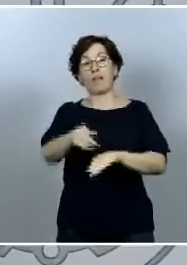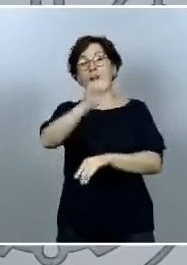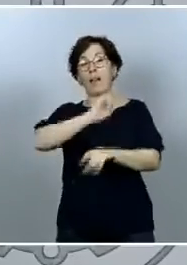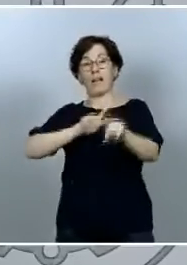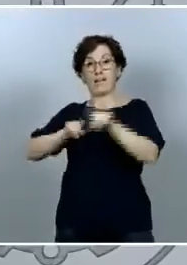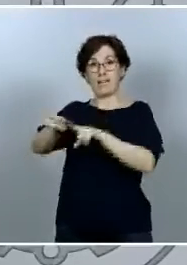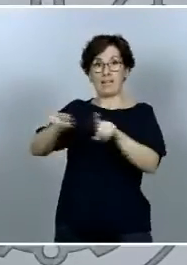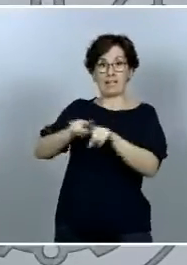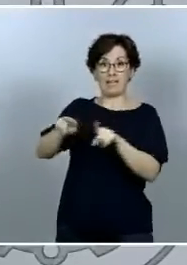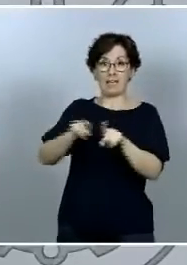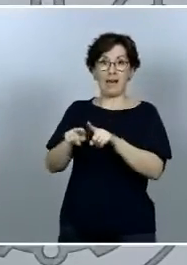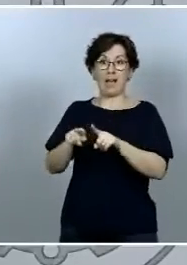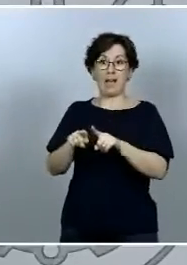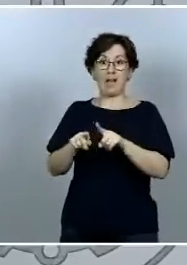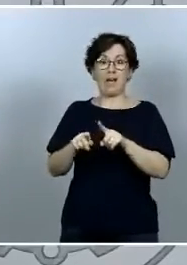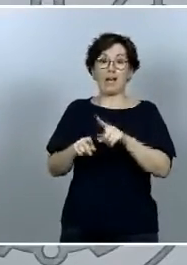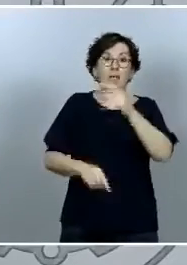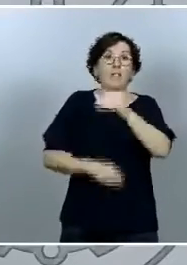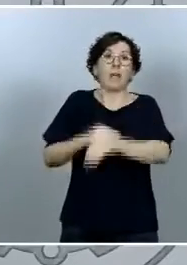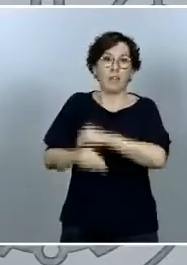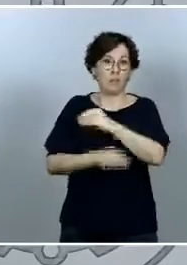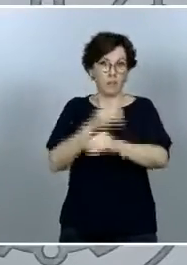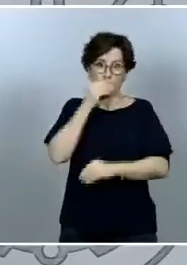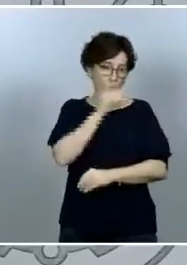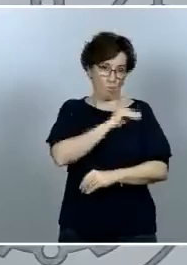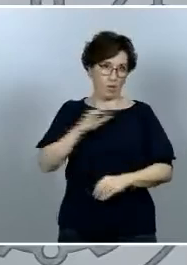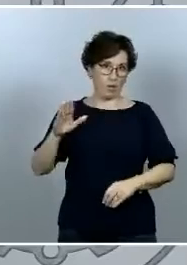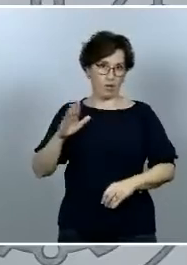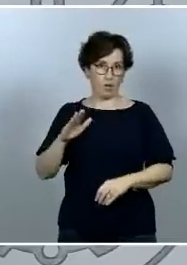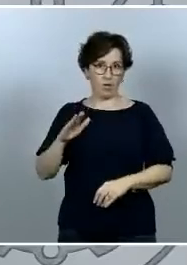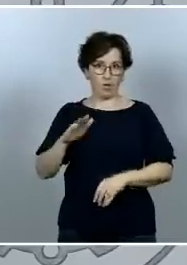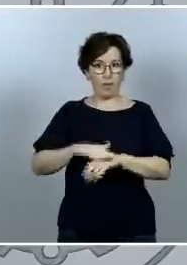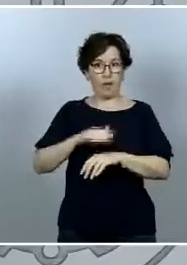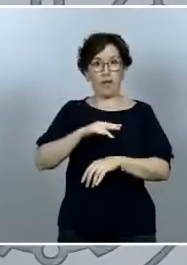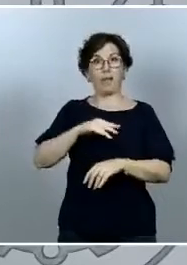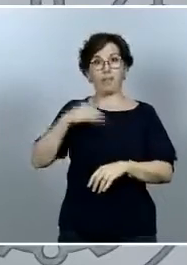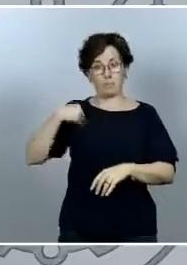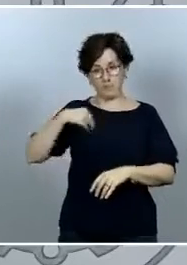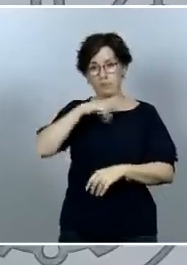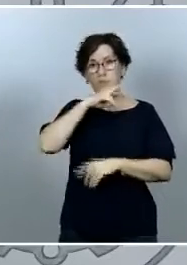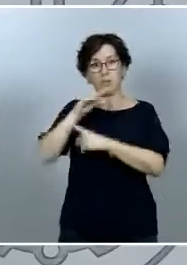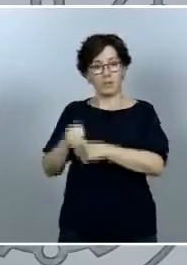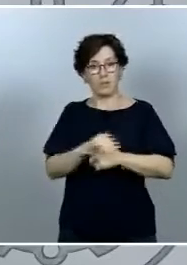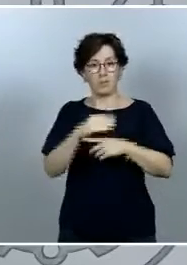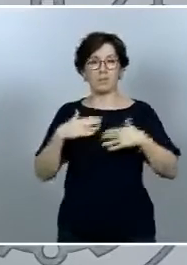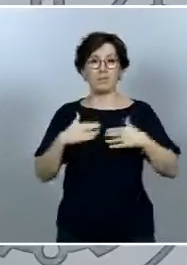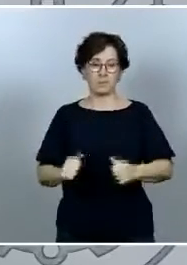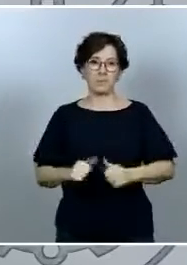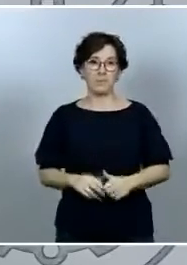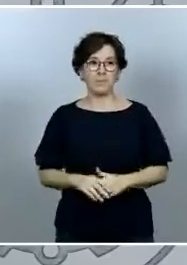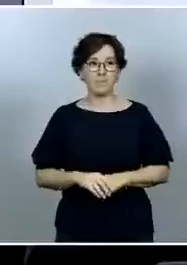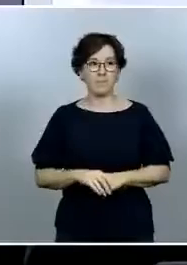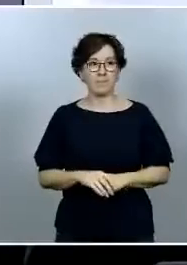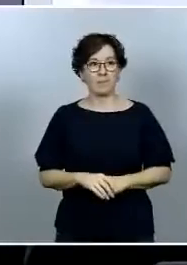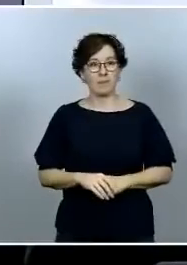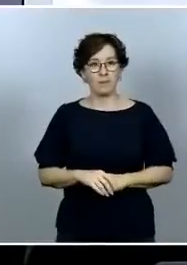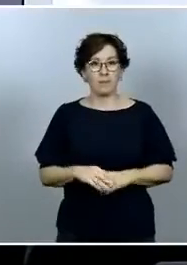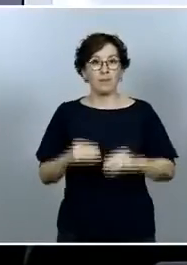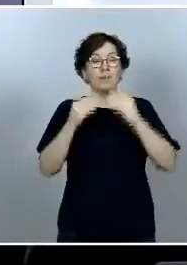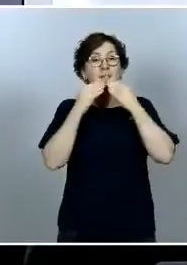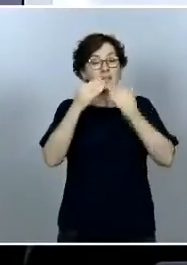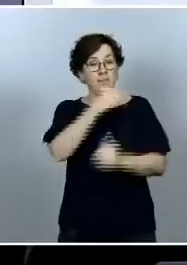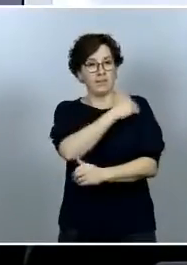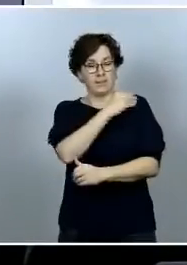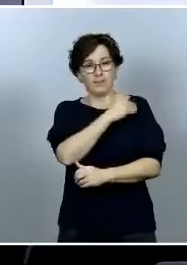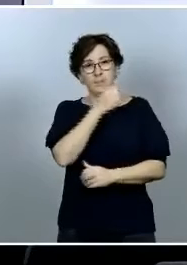poniendo lo mejor de nosotros mismos para que justamente podamos preservar la salud de los ciudadanos Muchas gracias por su pregunta las cosas